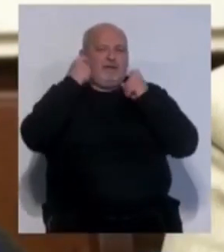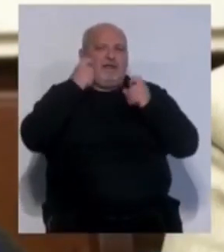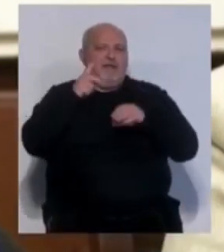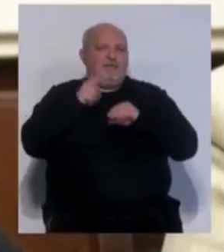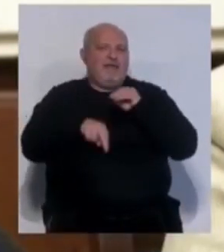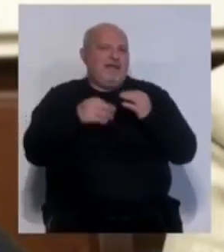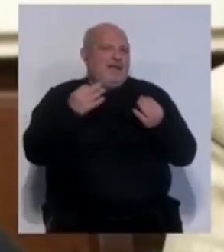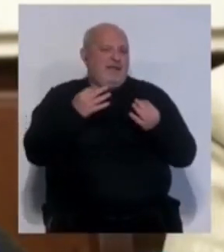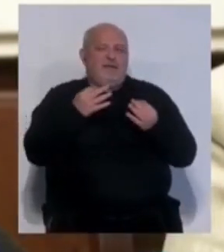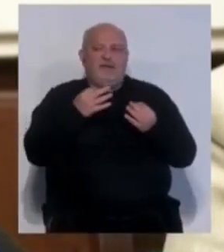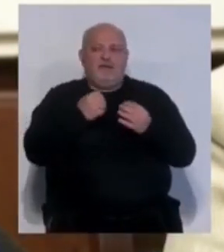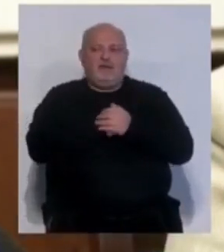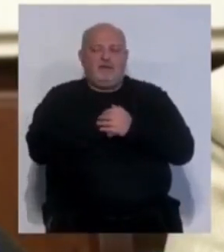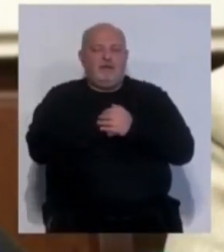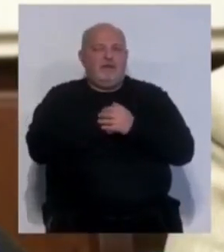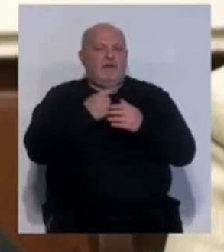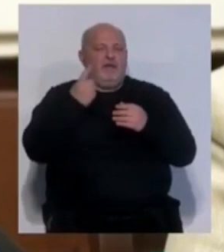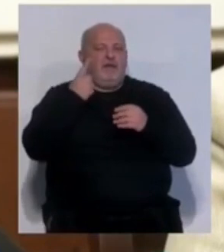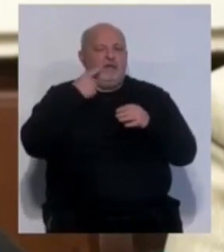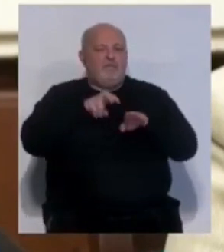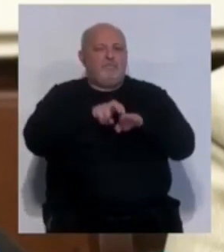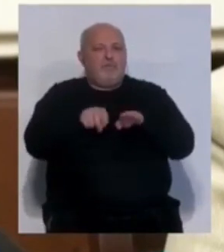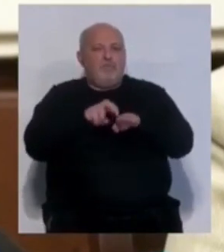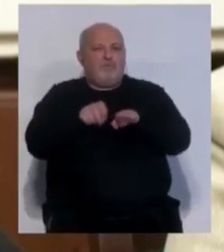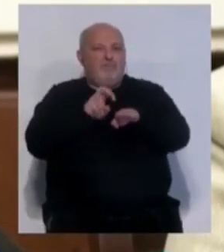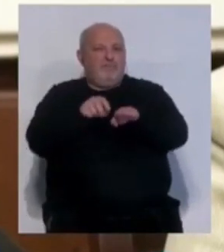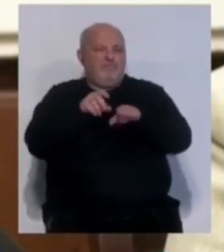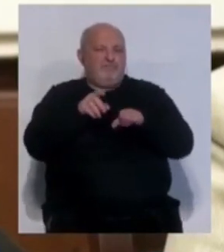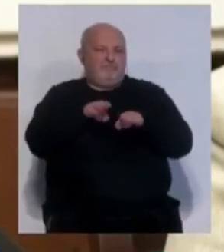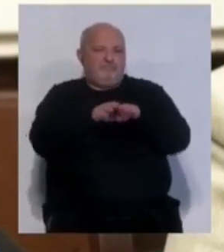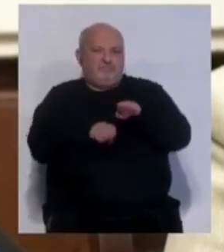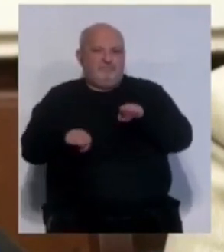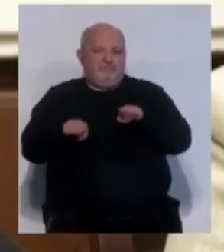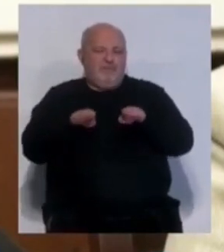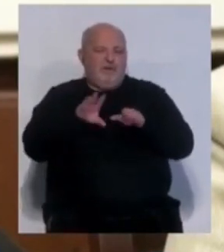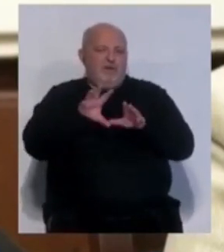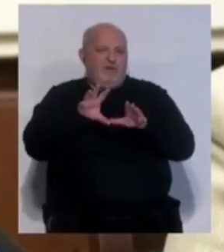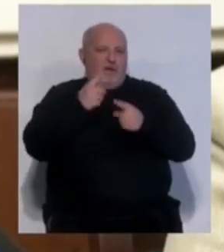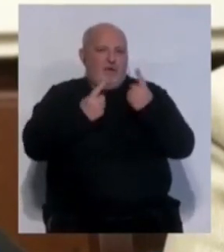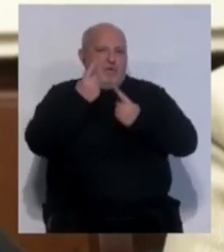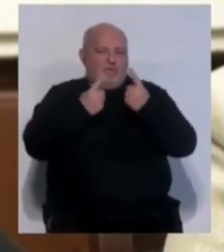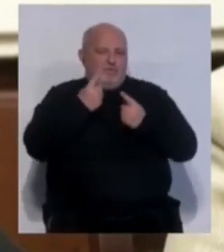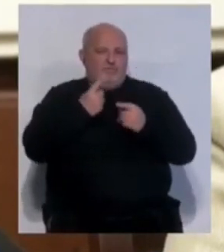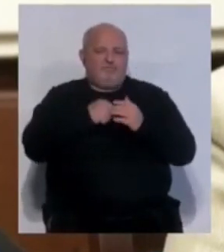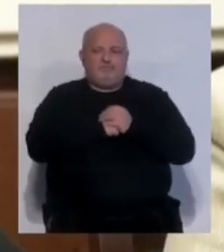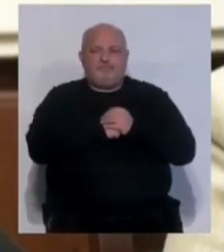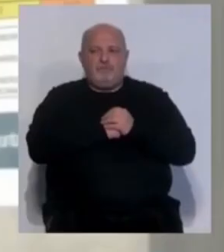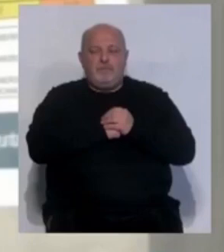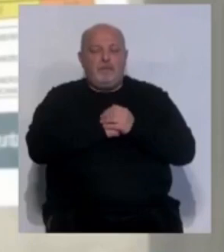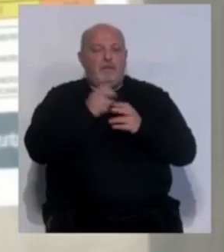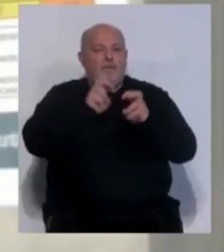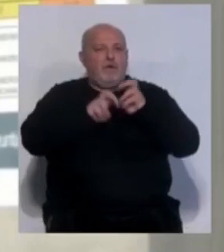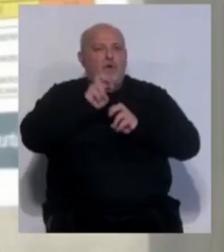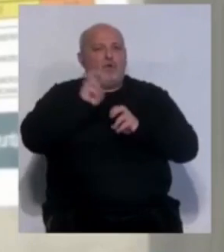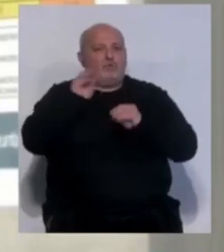la eliminación de los cajones de parada que inicialmente se preveía en la totalidad del recorrido. Se han